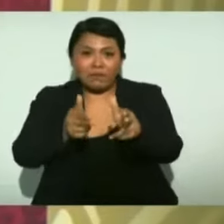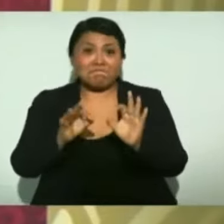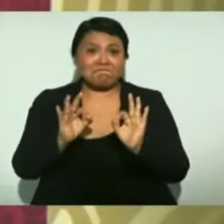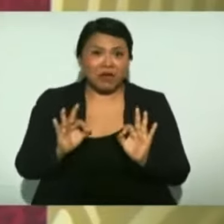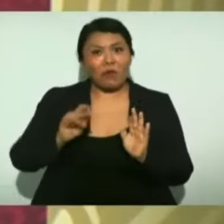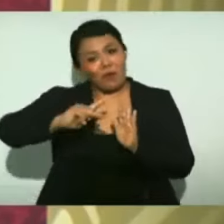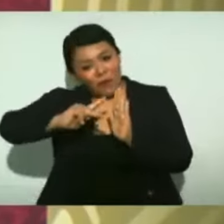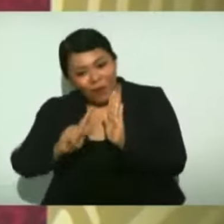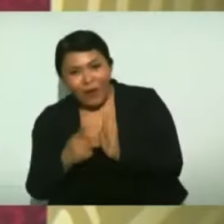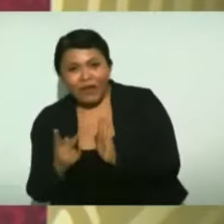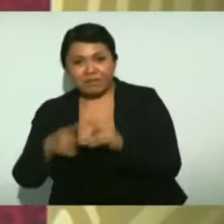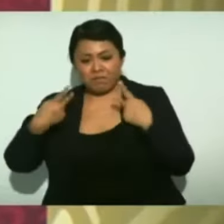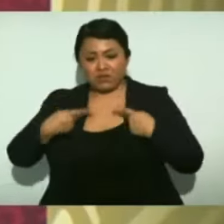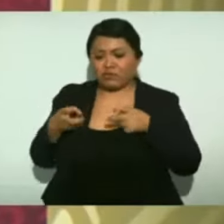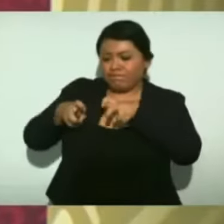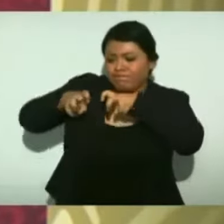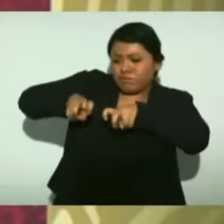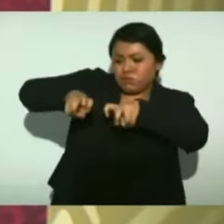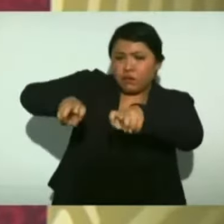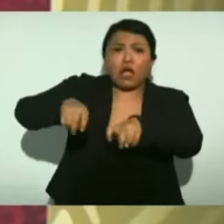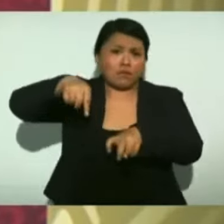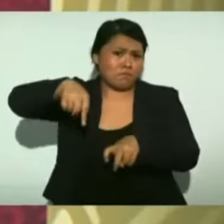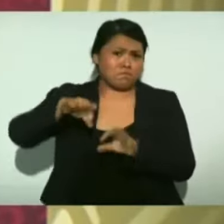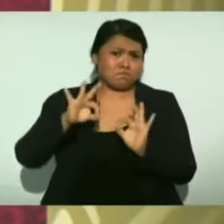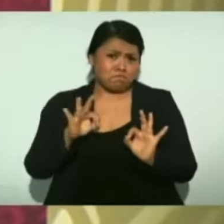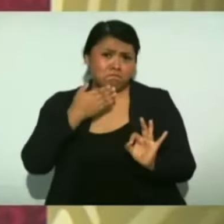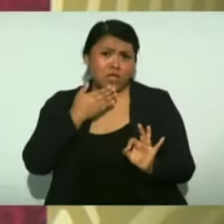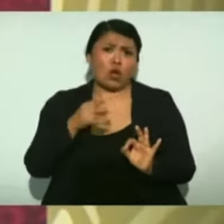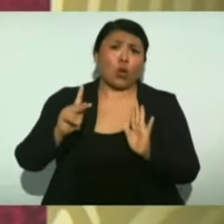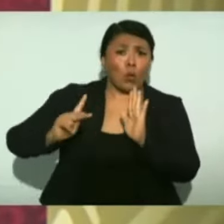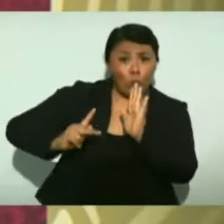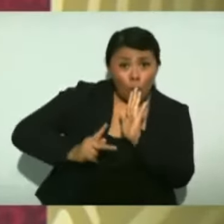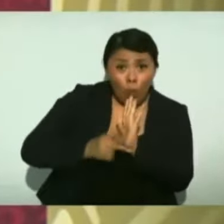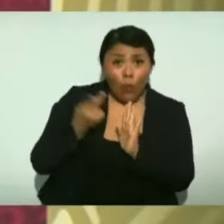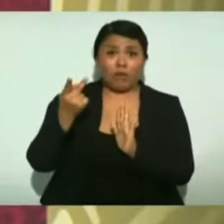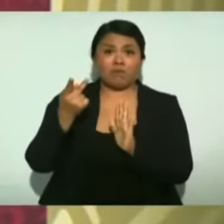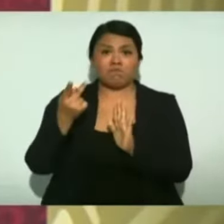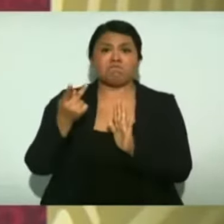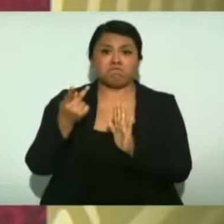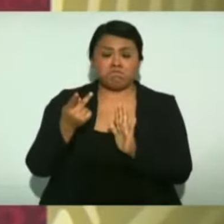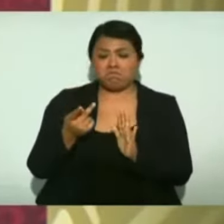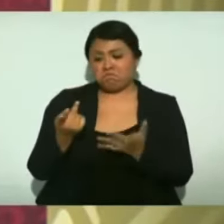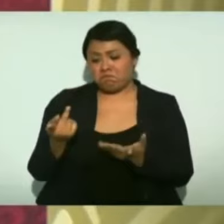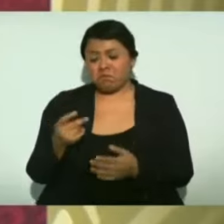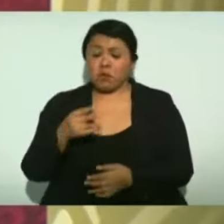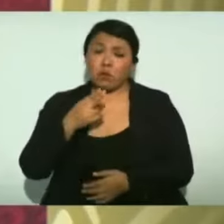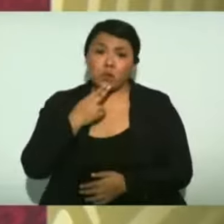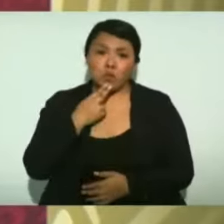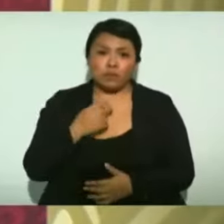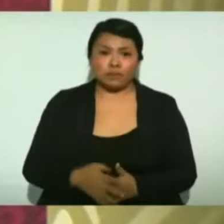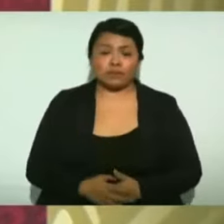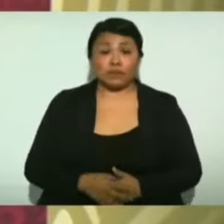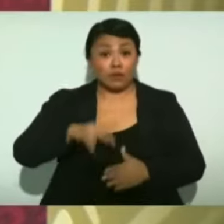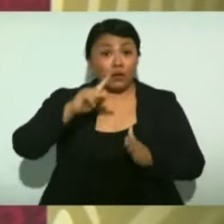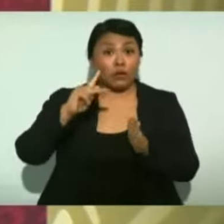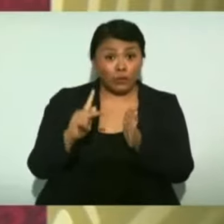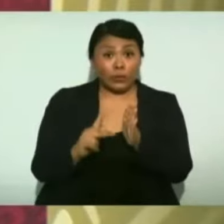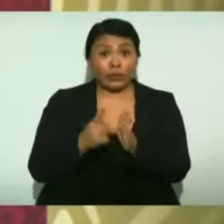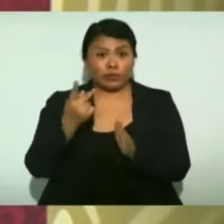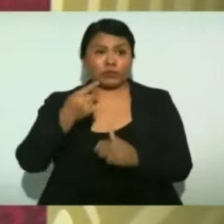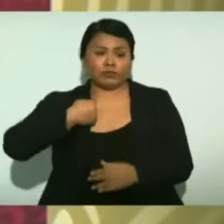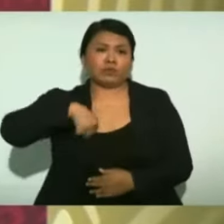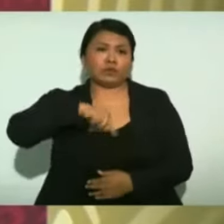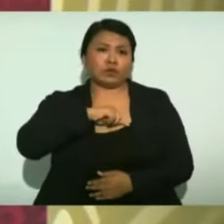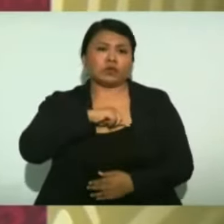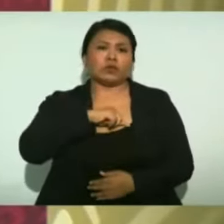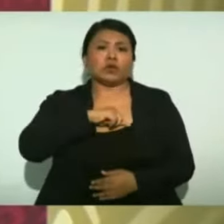en el Istmo. Y estamos llevando a cabo también